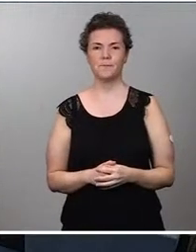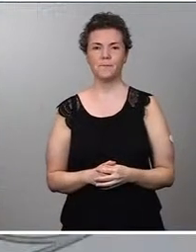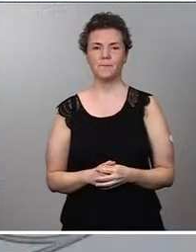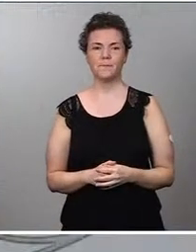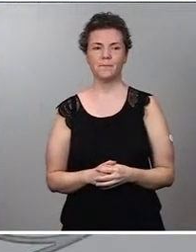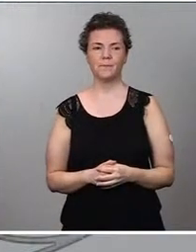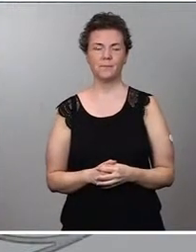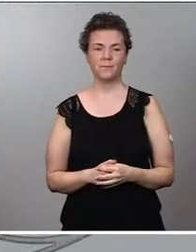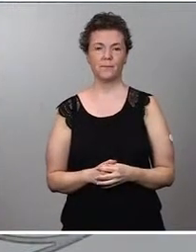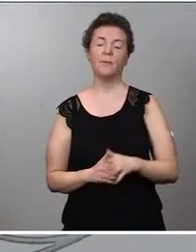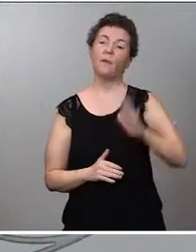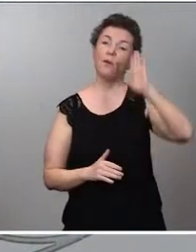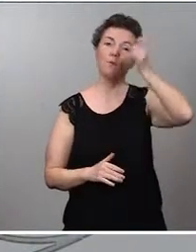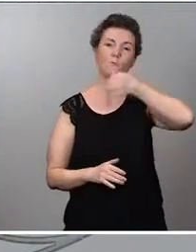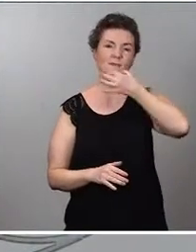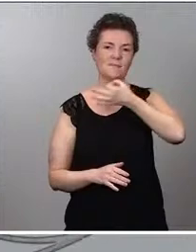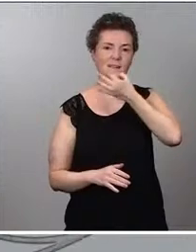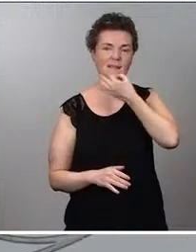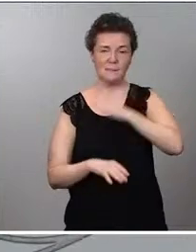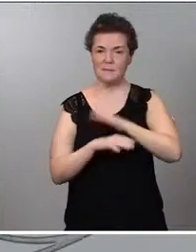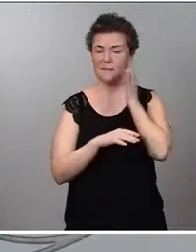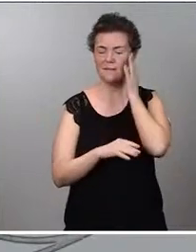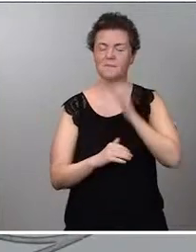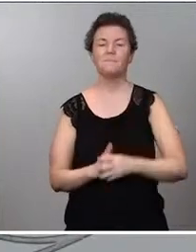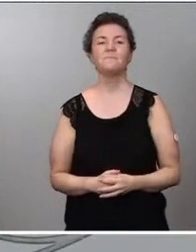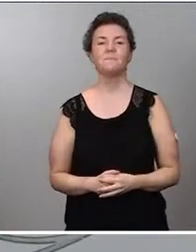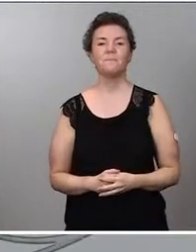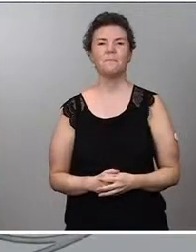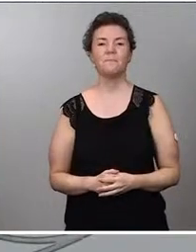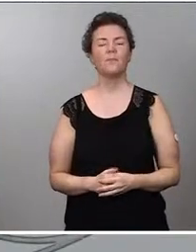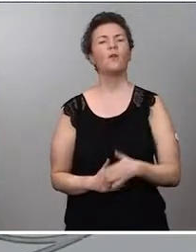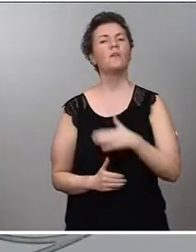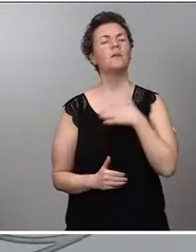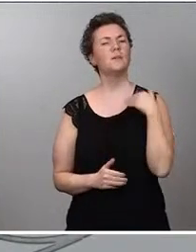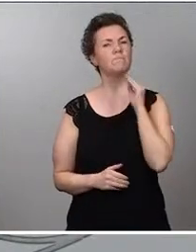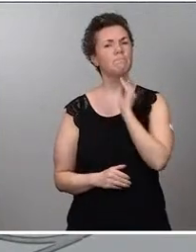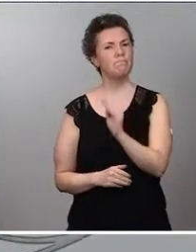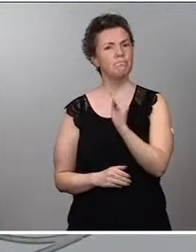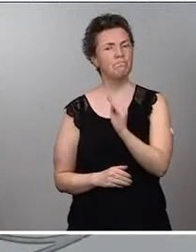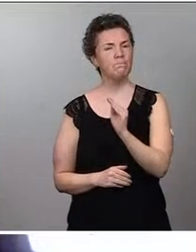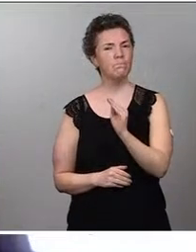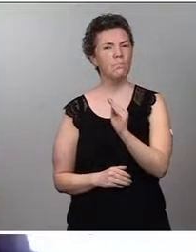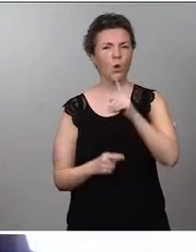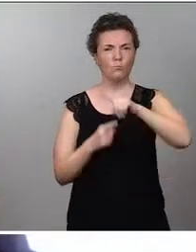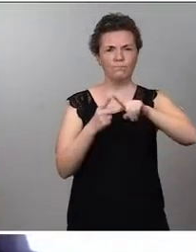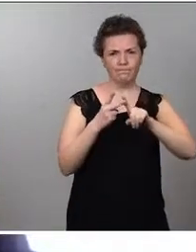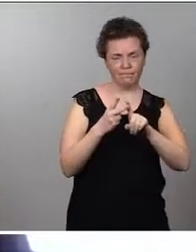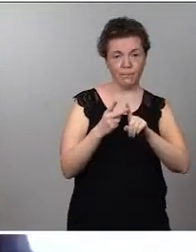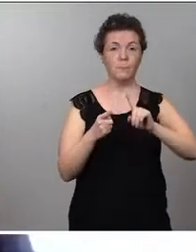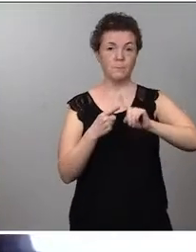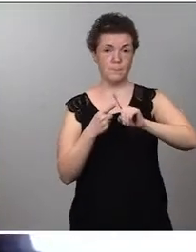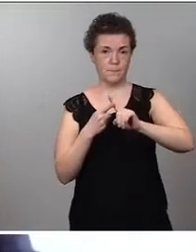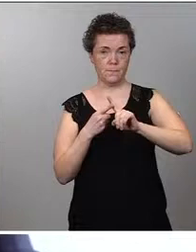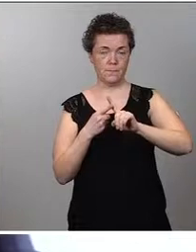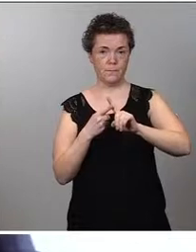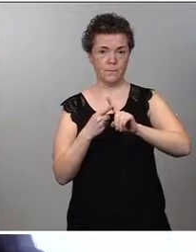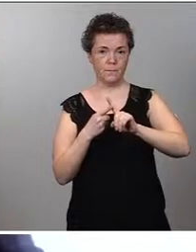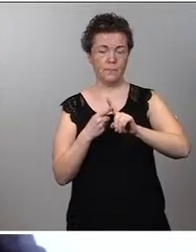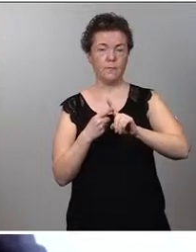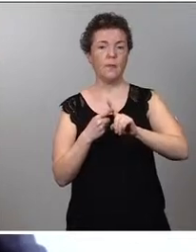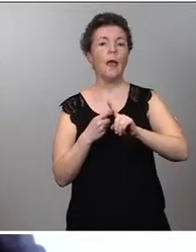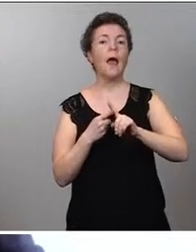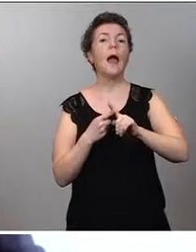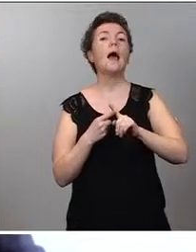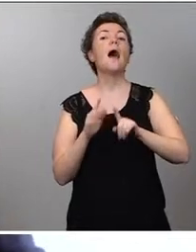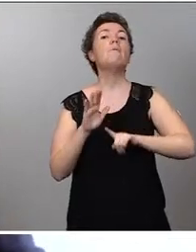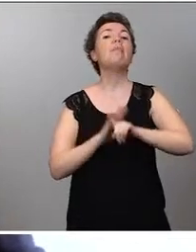Sí, hola. Buenas tardes, ministra. Quería consultarle un par de cuestiones. Primero, si se ha avanzado en algún sentido en torno